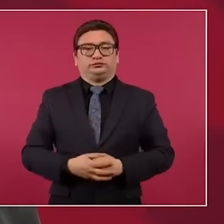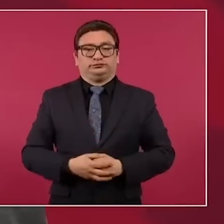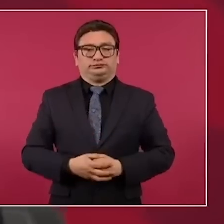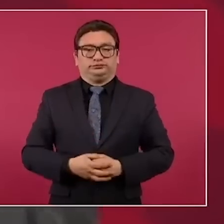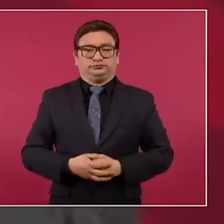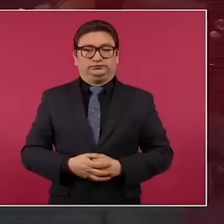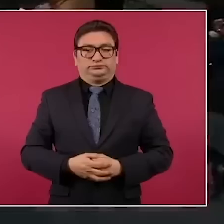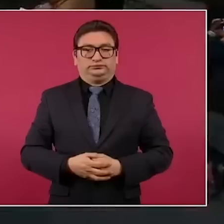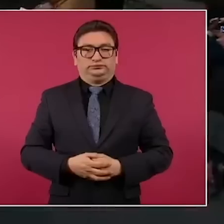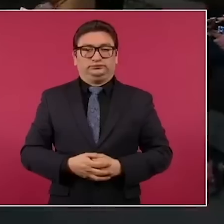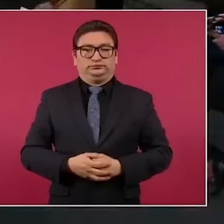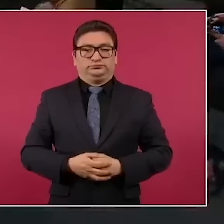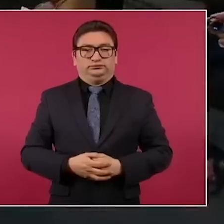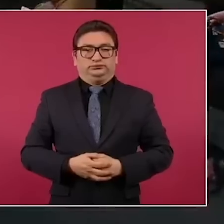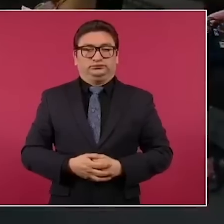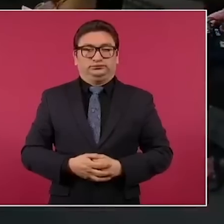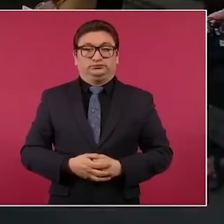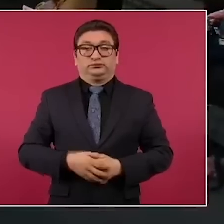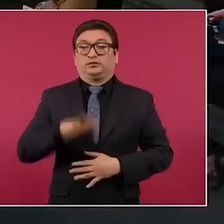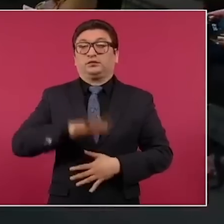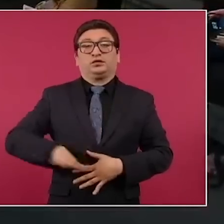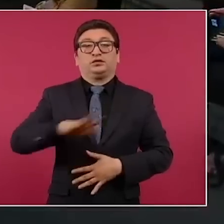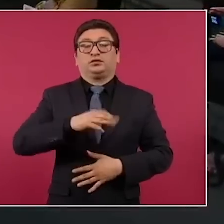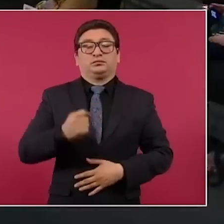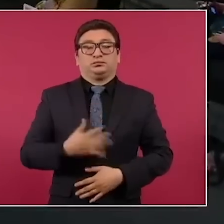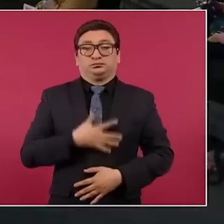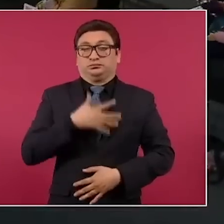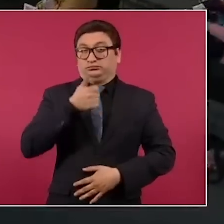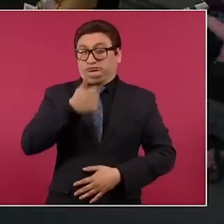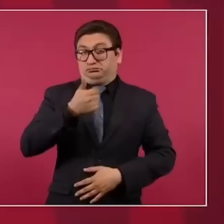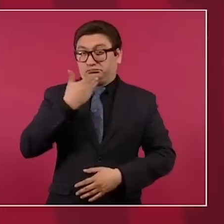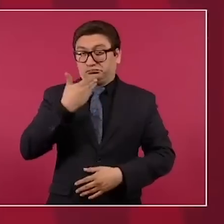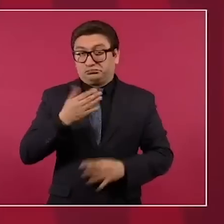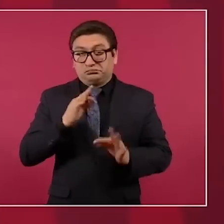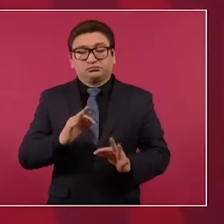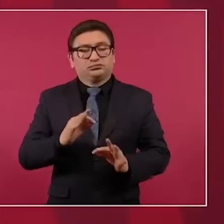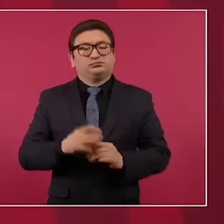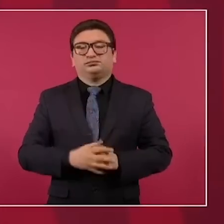No, Estado de Bienestar ni